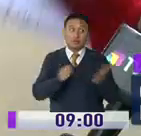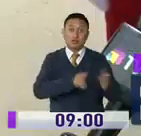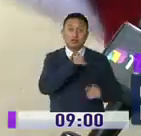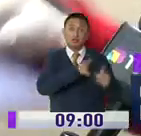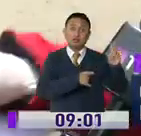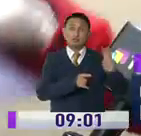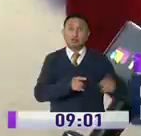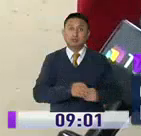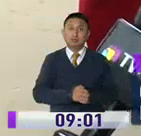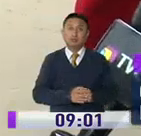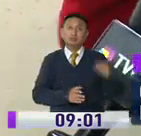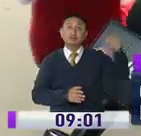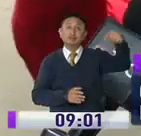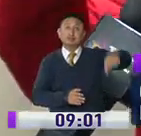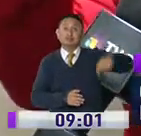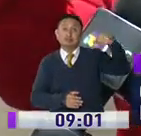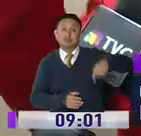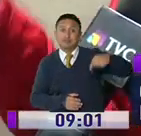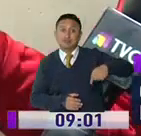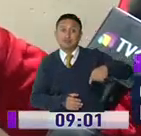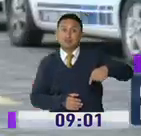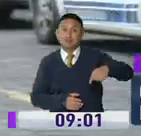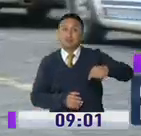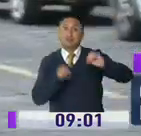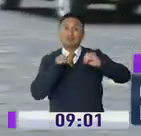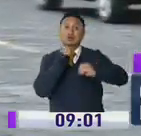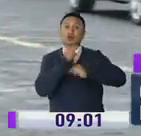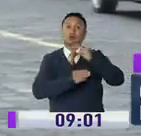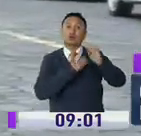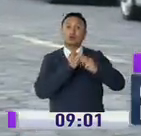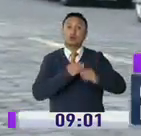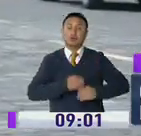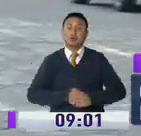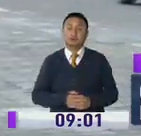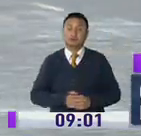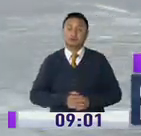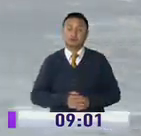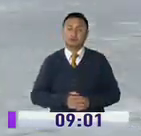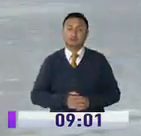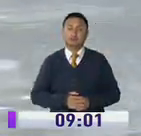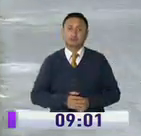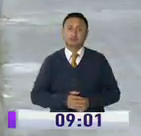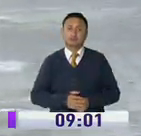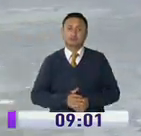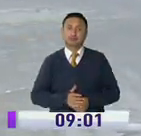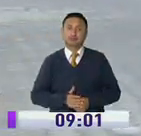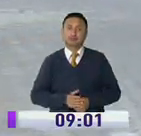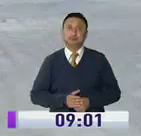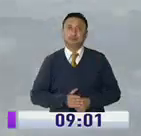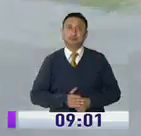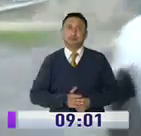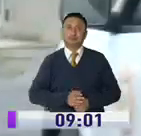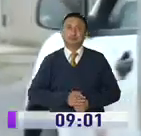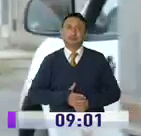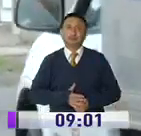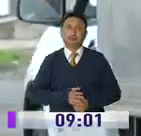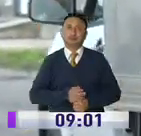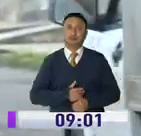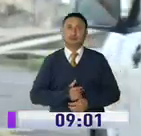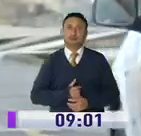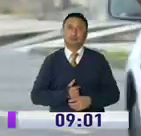migrante. Quiero que esto llegue a una ONG. Con imágenes de José Cedeño desde Tulcán, informa, Miriam Enríquez.